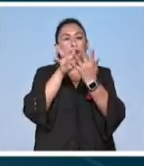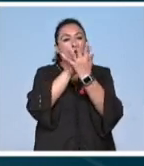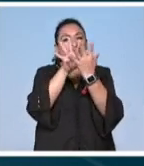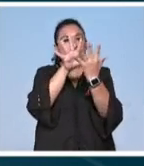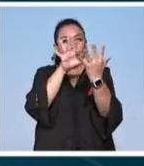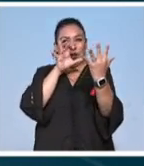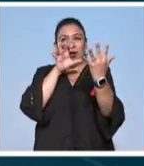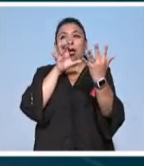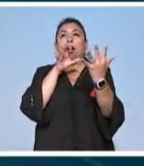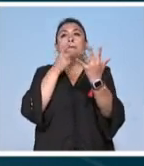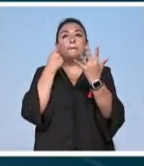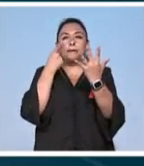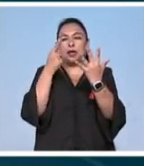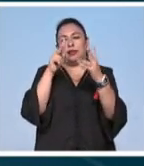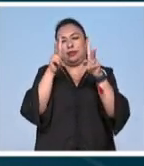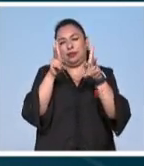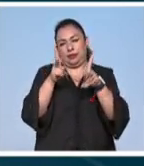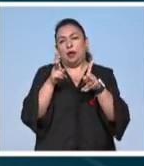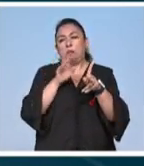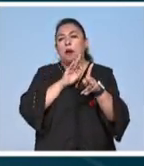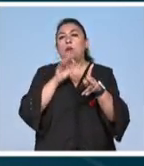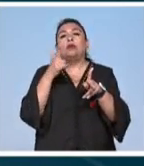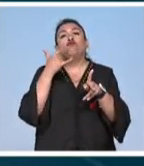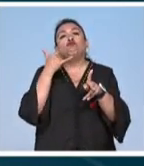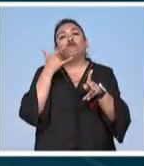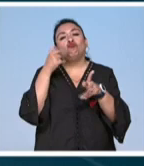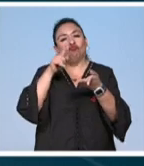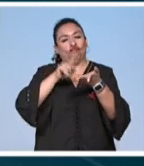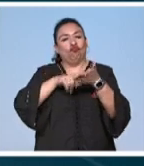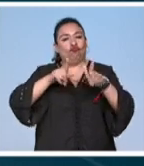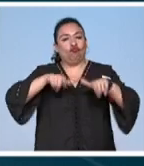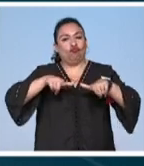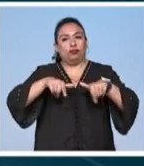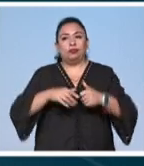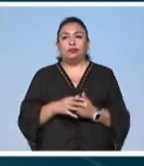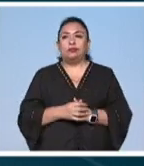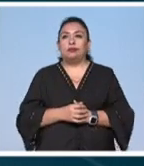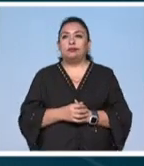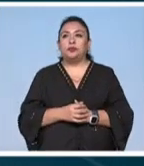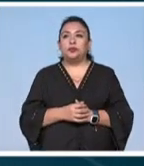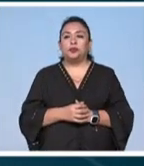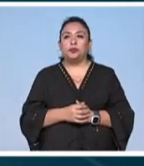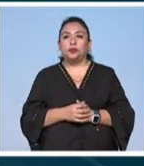y van a continuación parte de los contenidos que pueden disfrutar en estas plataformas